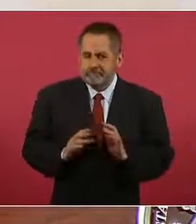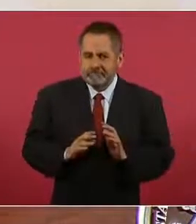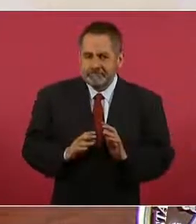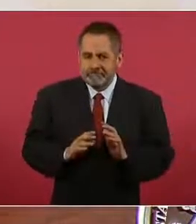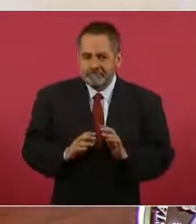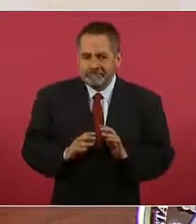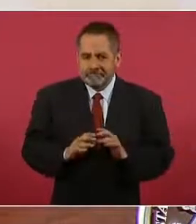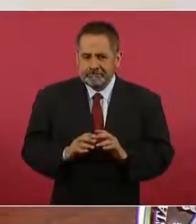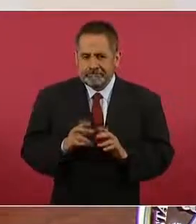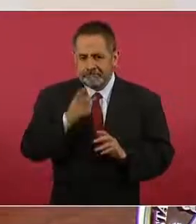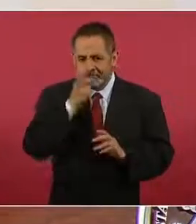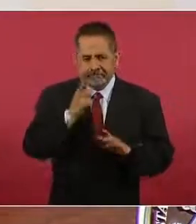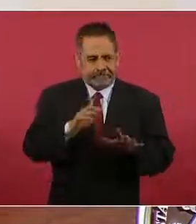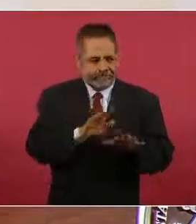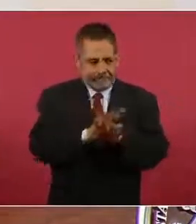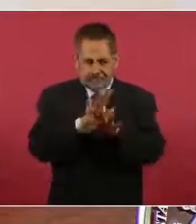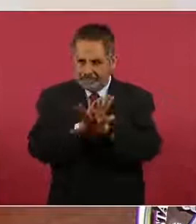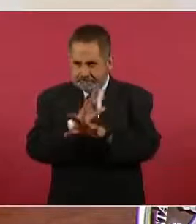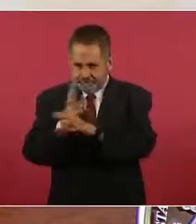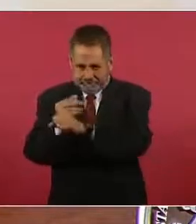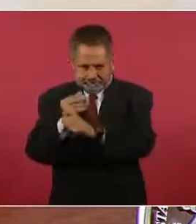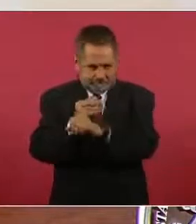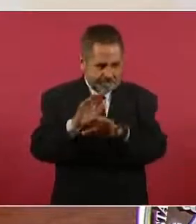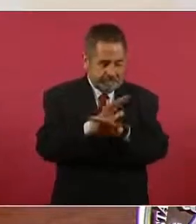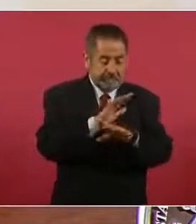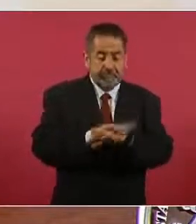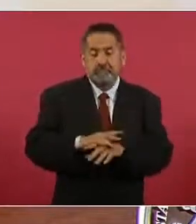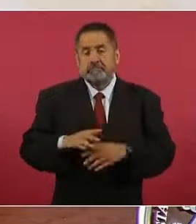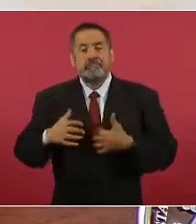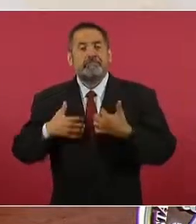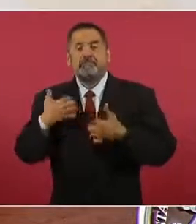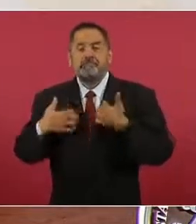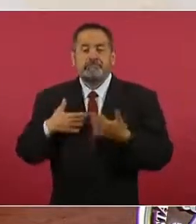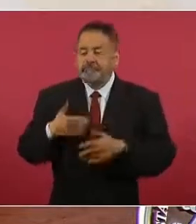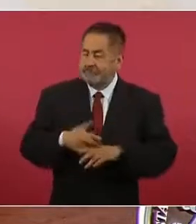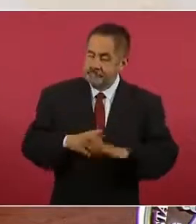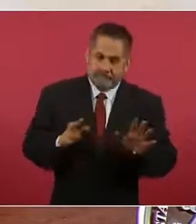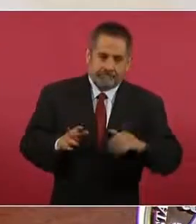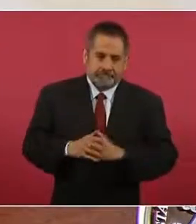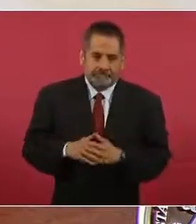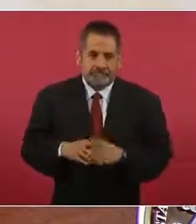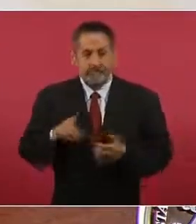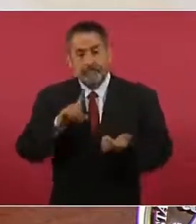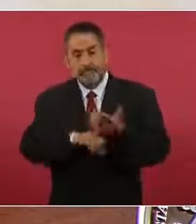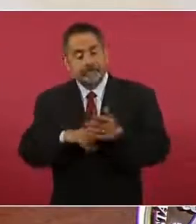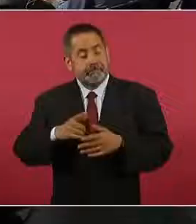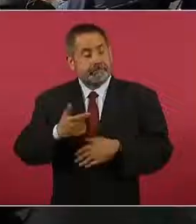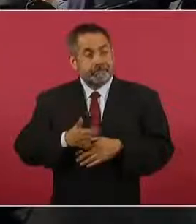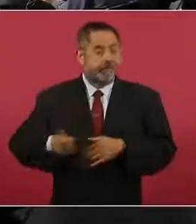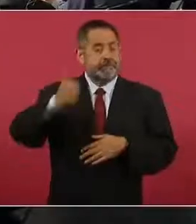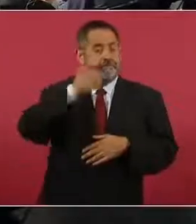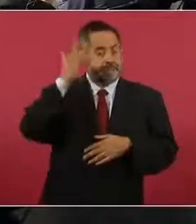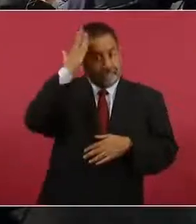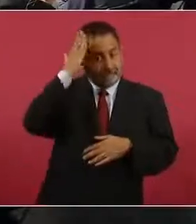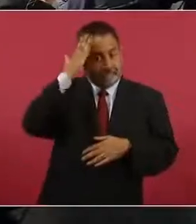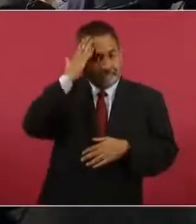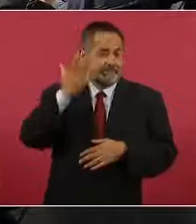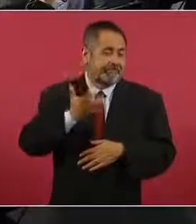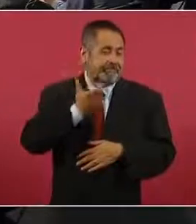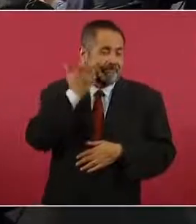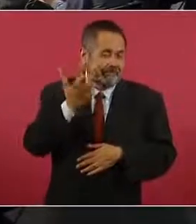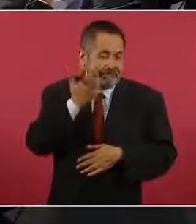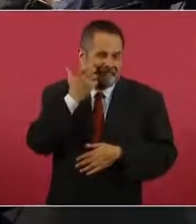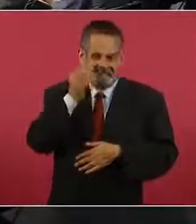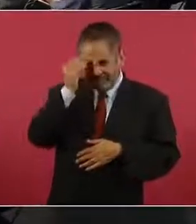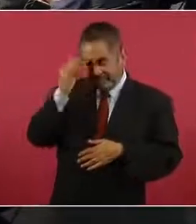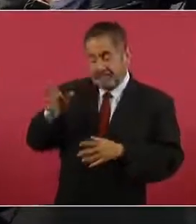cambios que se están llevando a cabo. Y viene de arriba, tiene